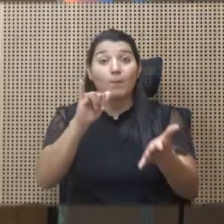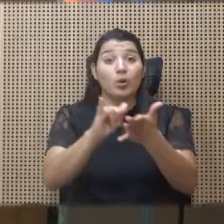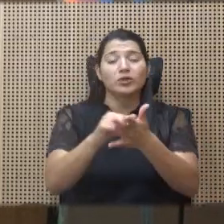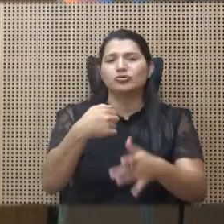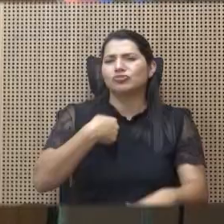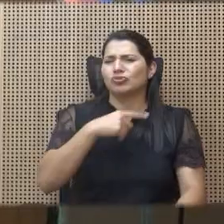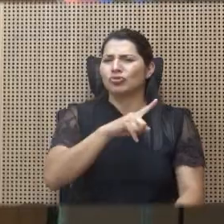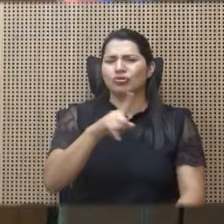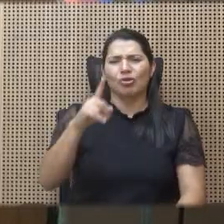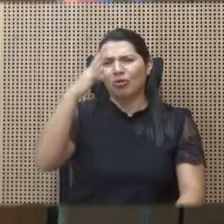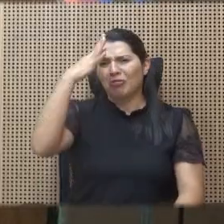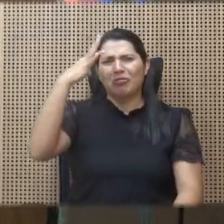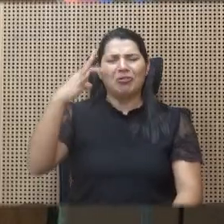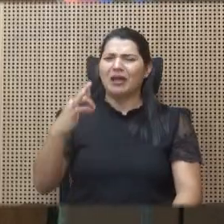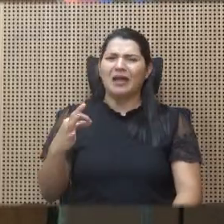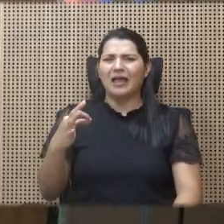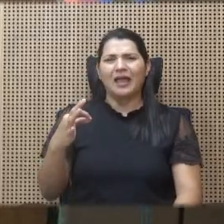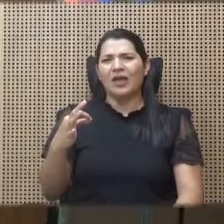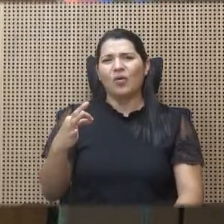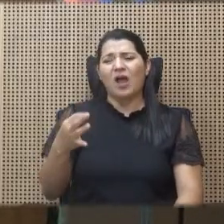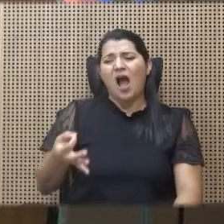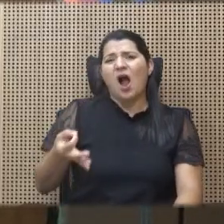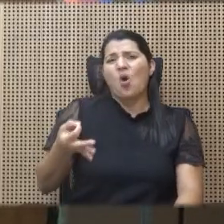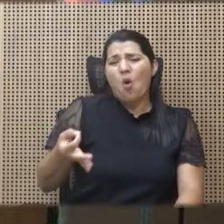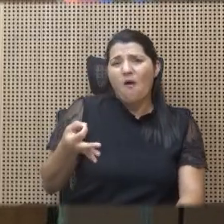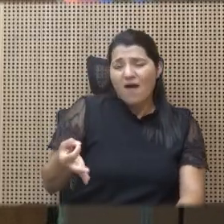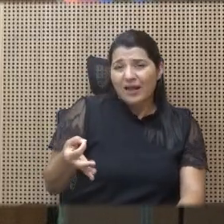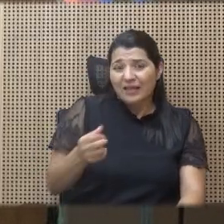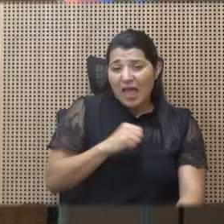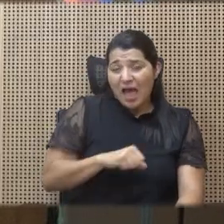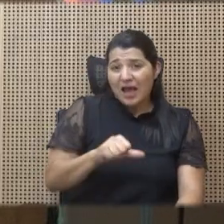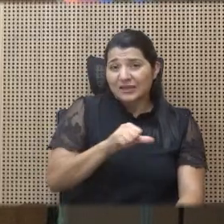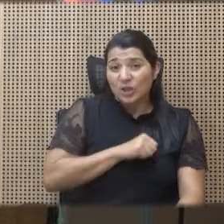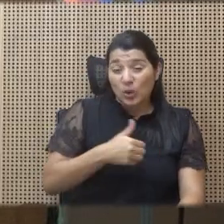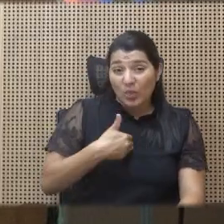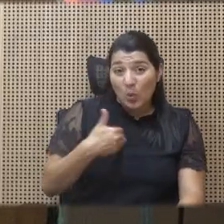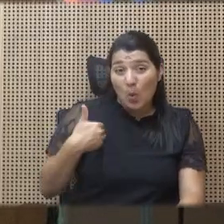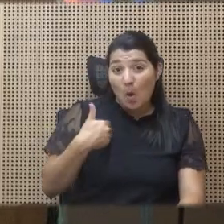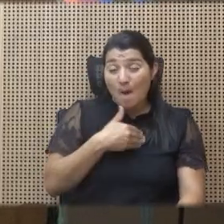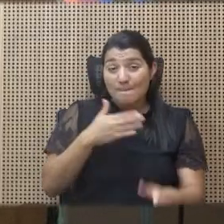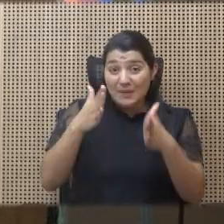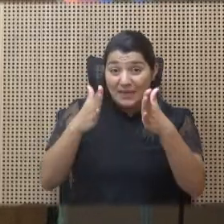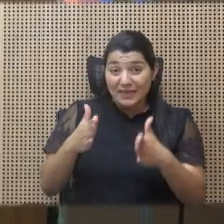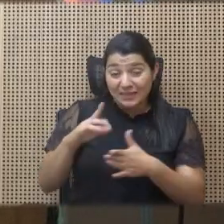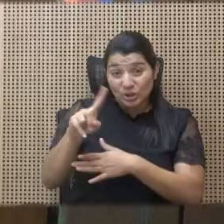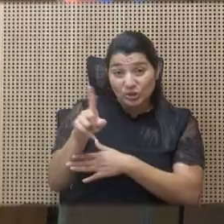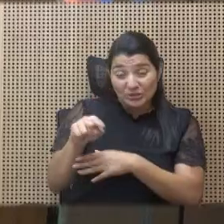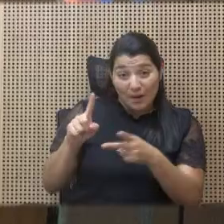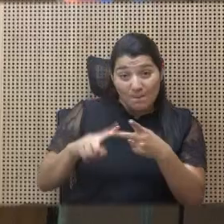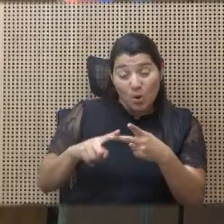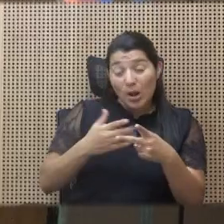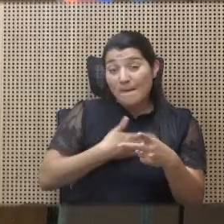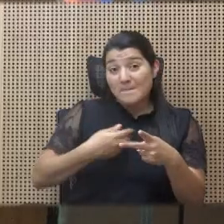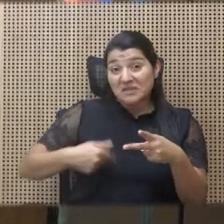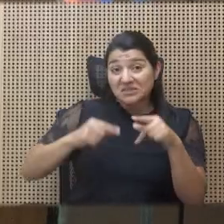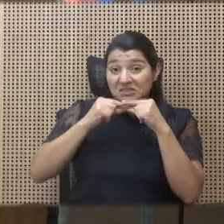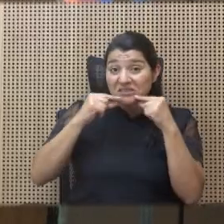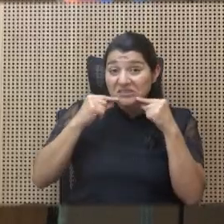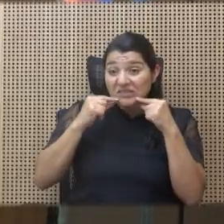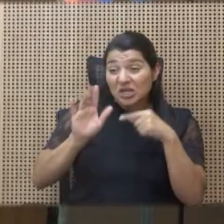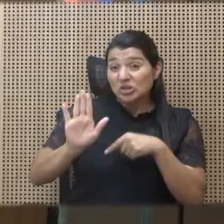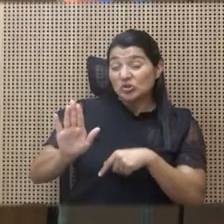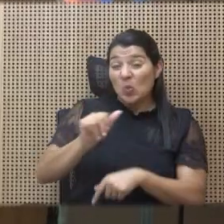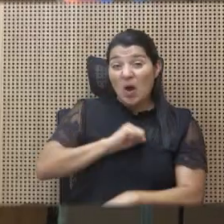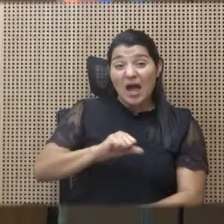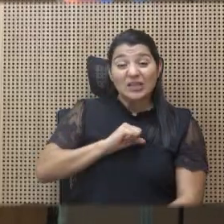que la cobarde actitud del ministro Zamora y de Rodrigo Chávez tenga éxito. No